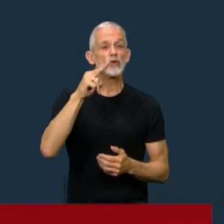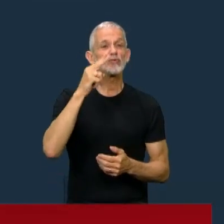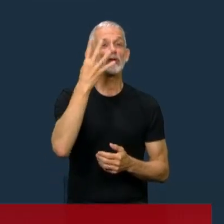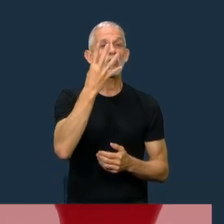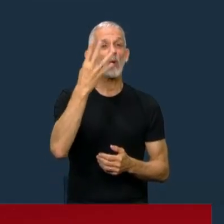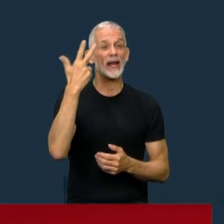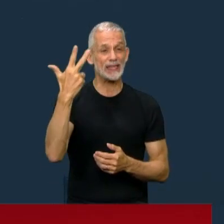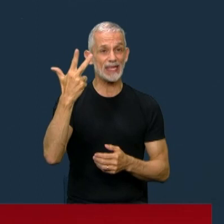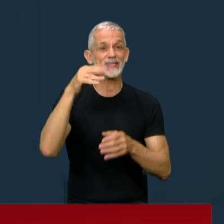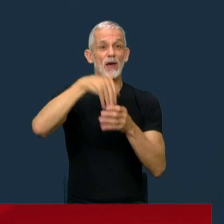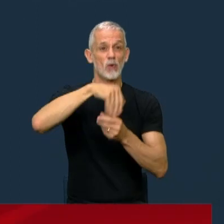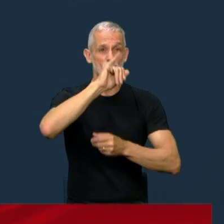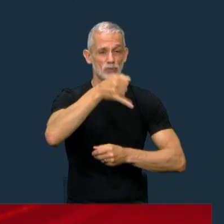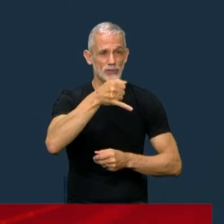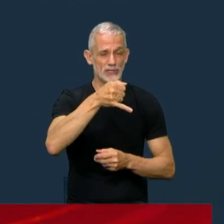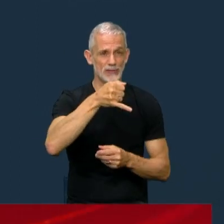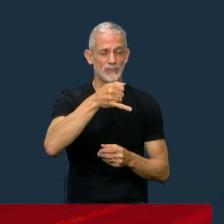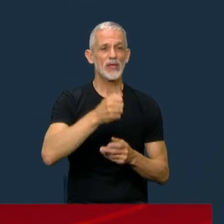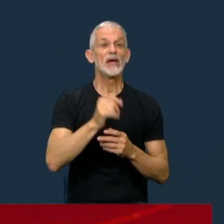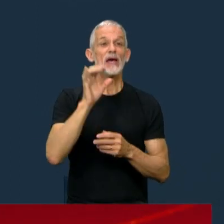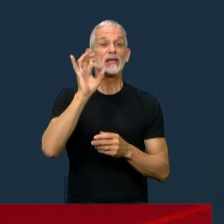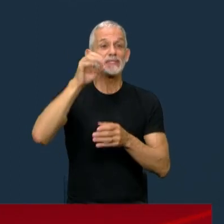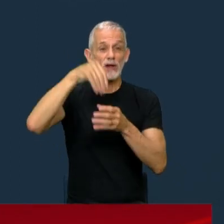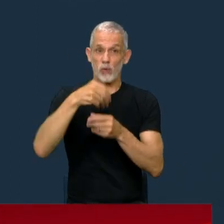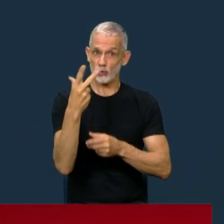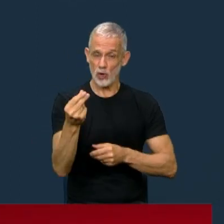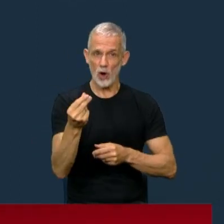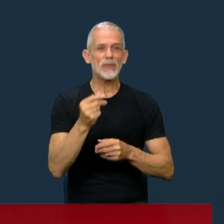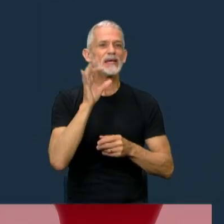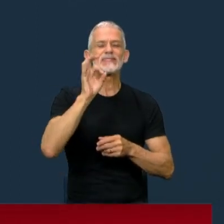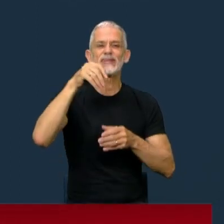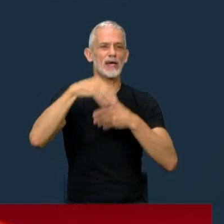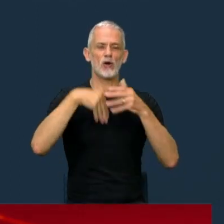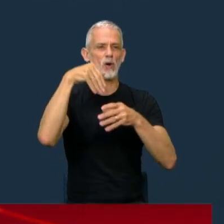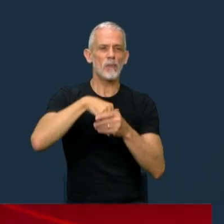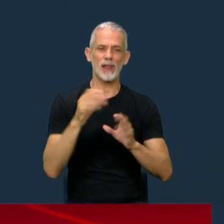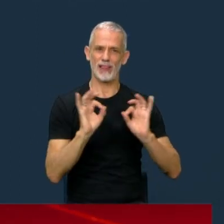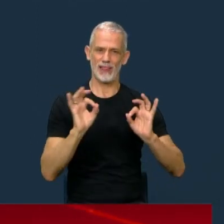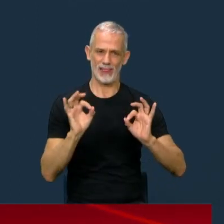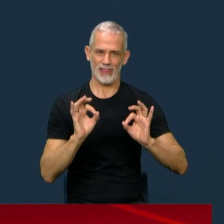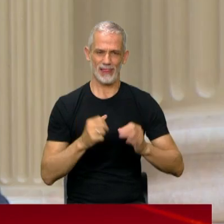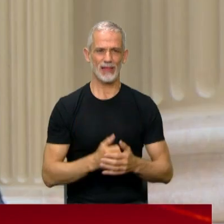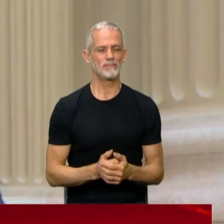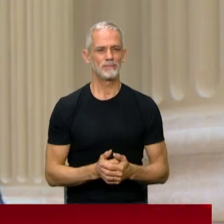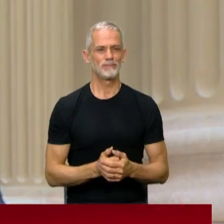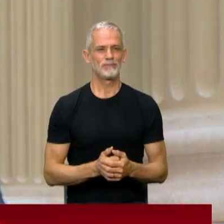243 afirmativos, cero negativos, cero son las abstenciones.